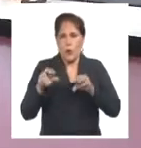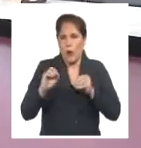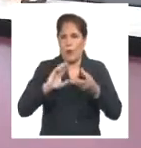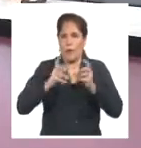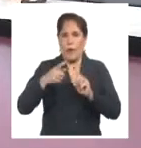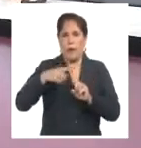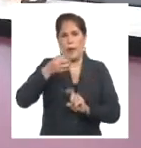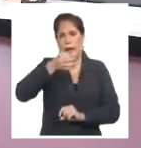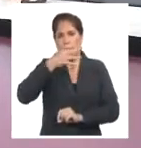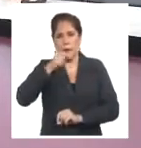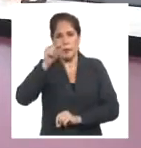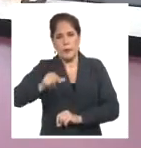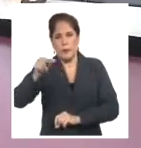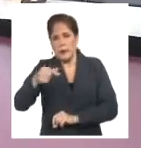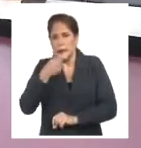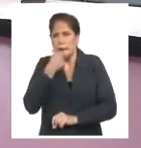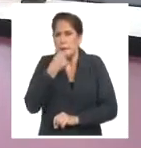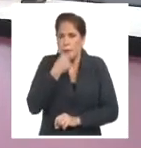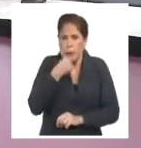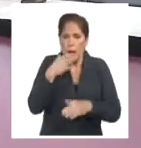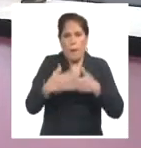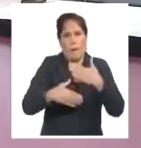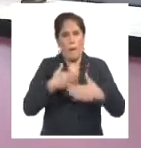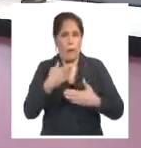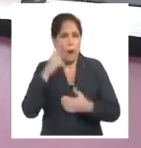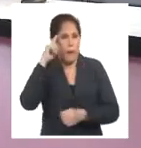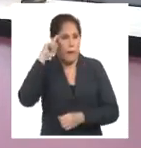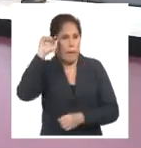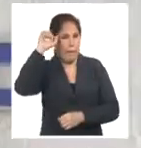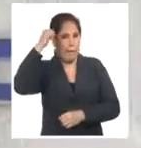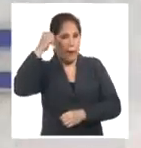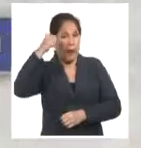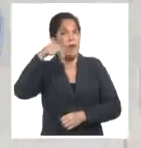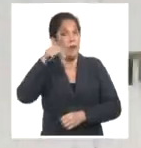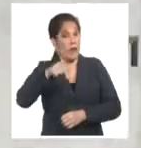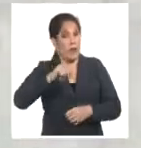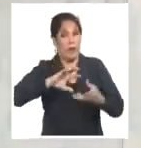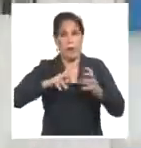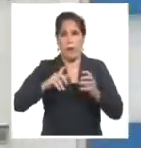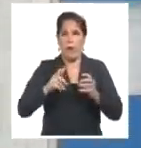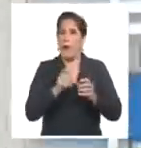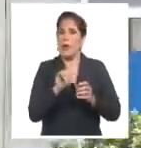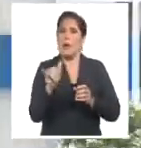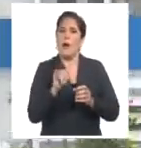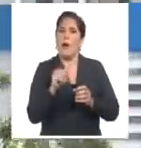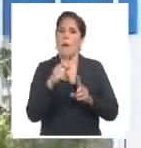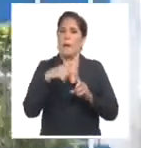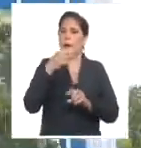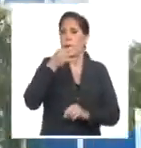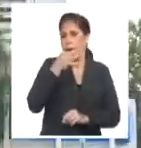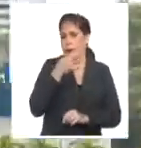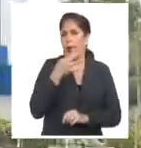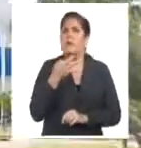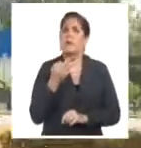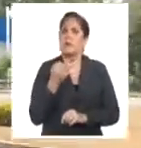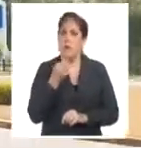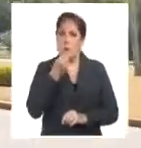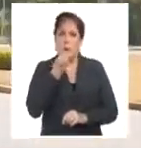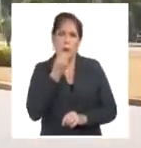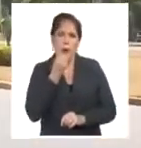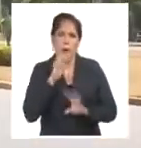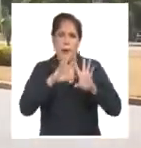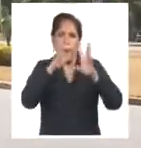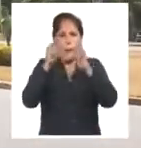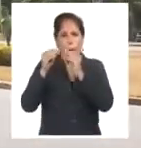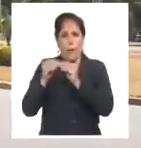...tratamiento de los adultos mayores con trastornos cognitivos. Ese sistema automatizado para el tratamiento y la intervención integral